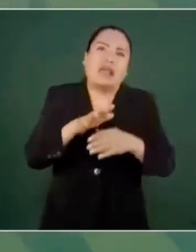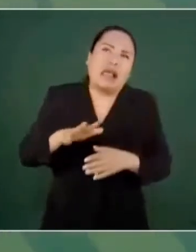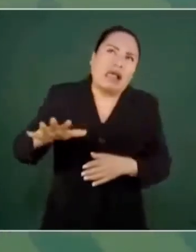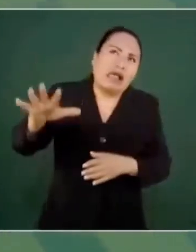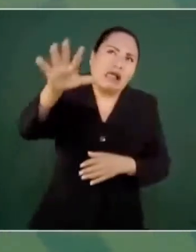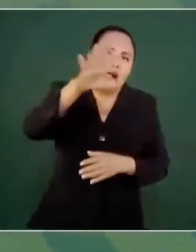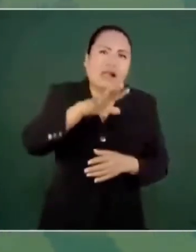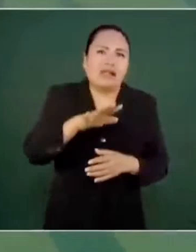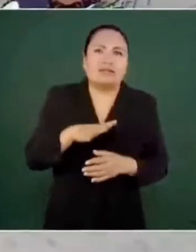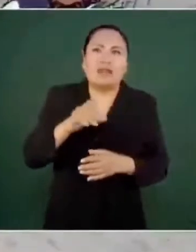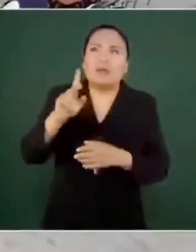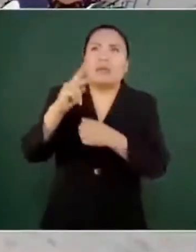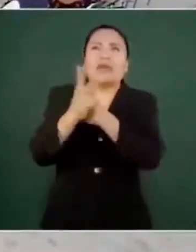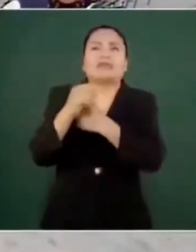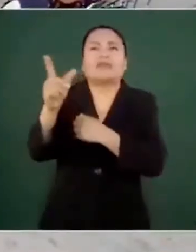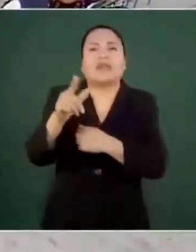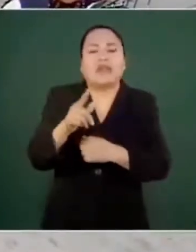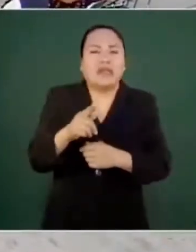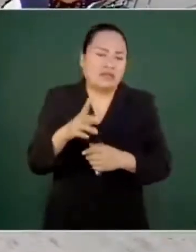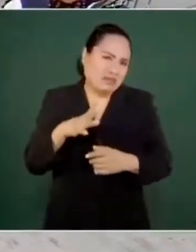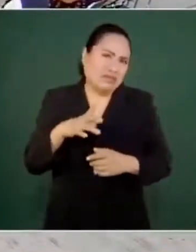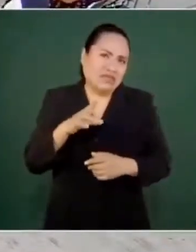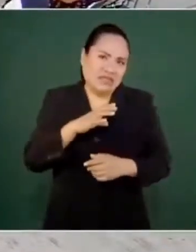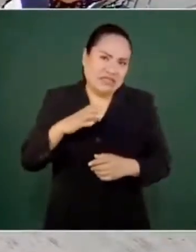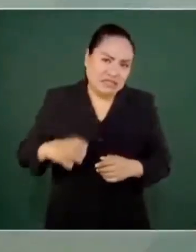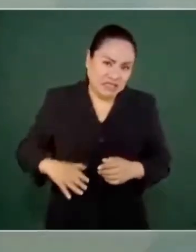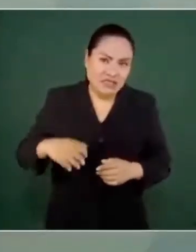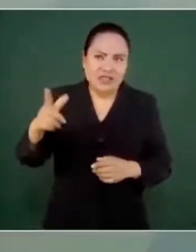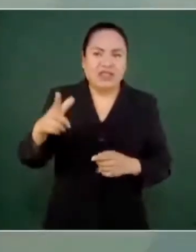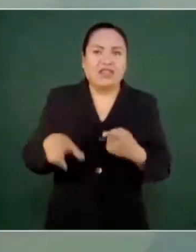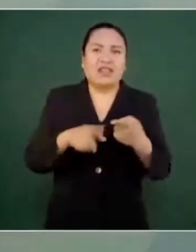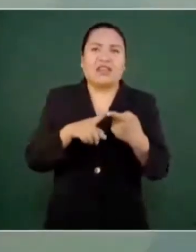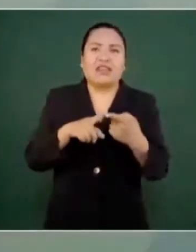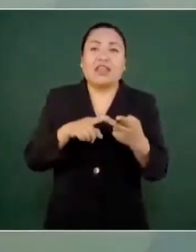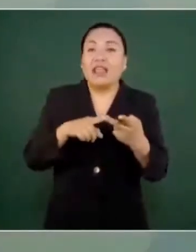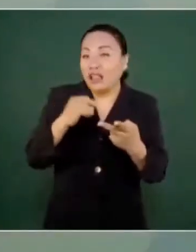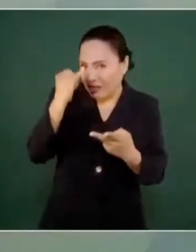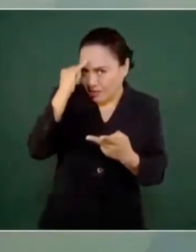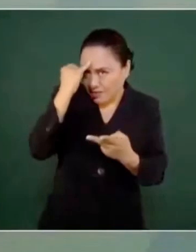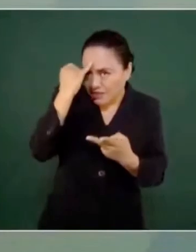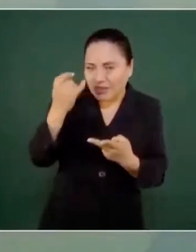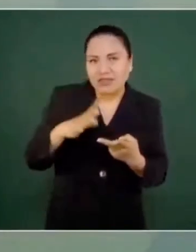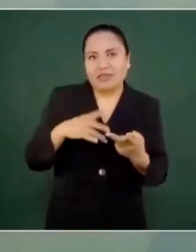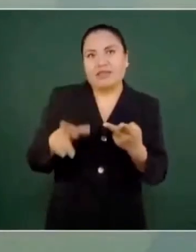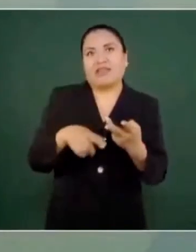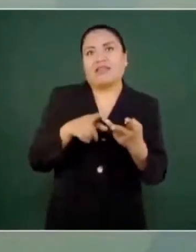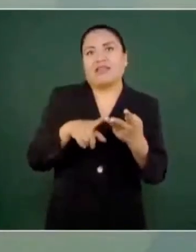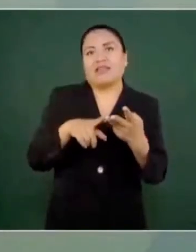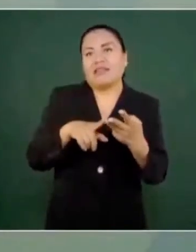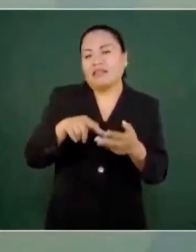en toda América Latina.